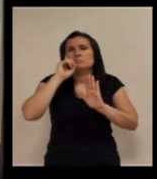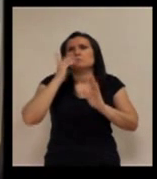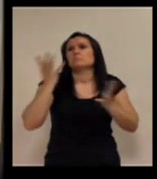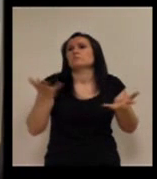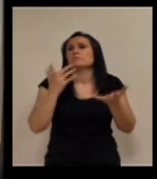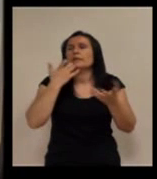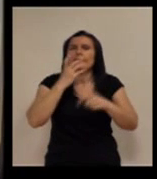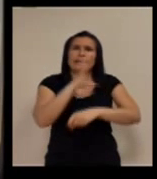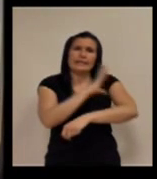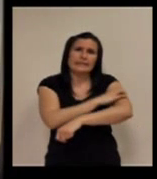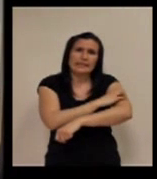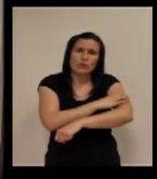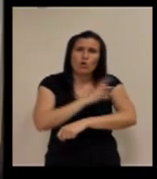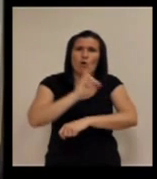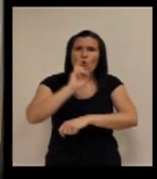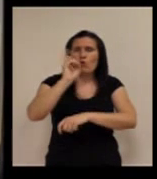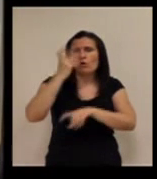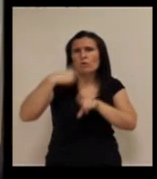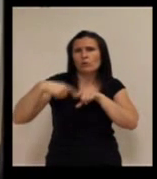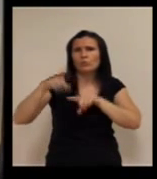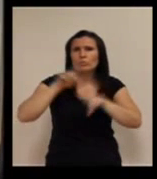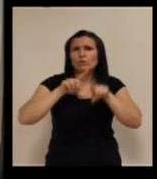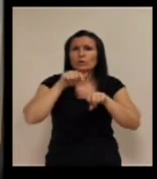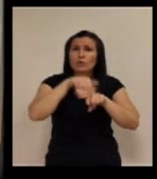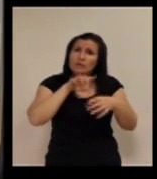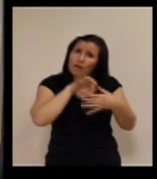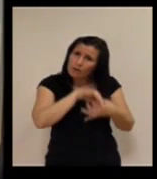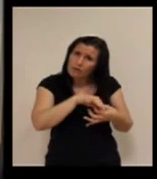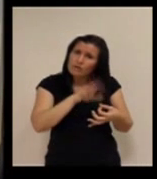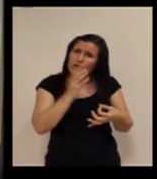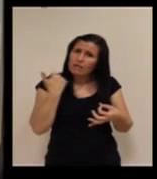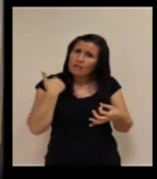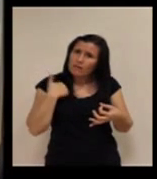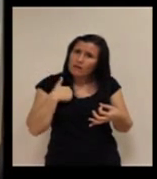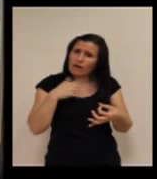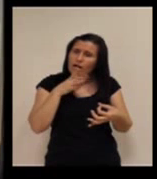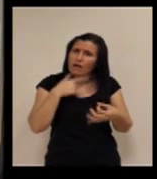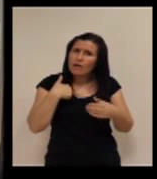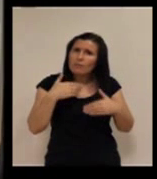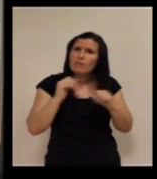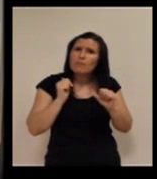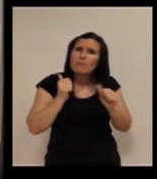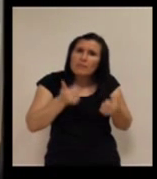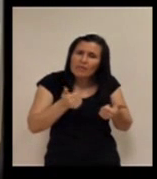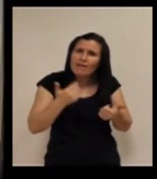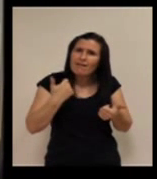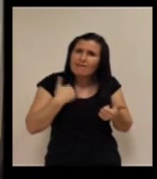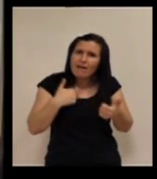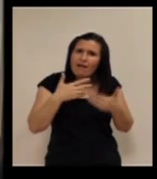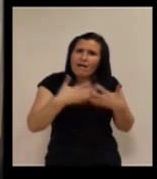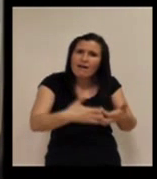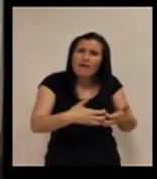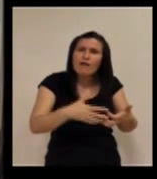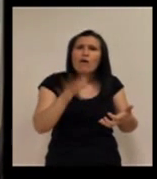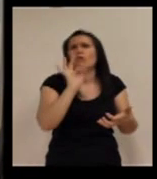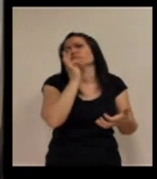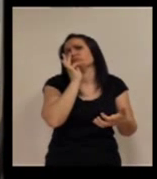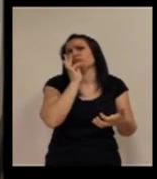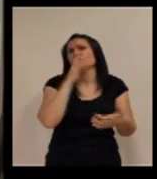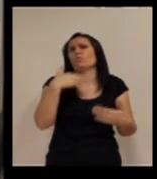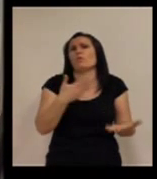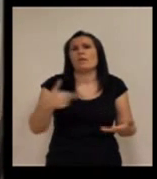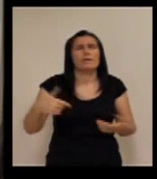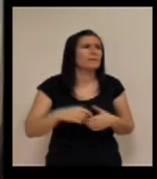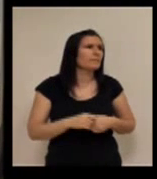no sé, la atención o tal. Eso todavía no empieza ya a ver o… A mí me gustaría